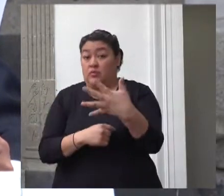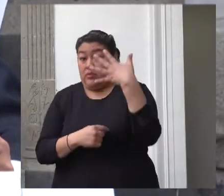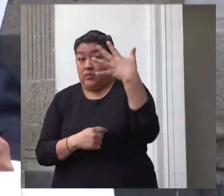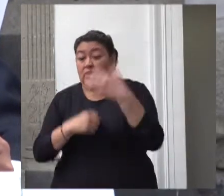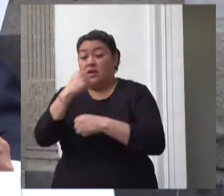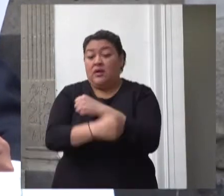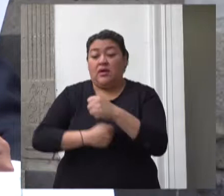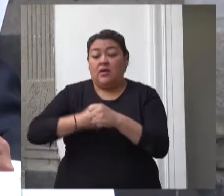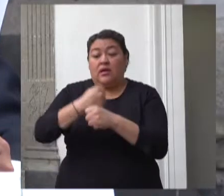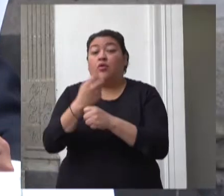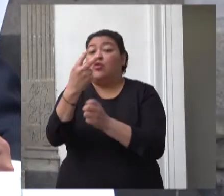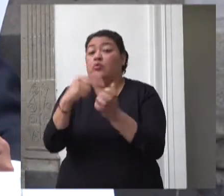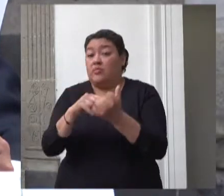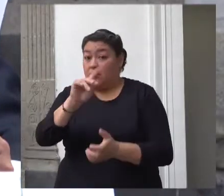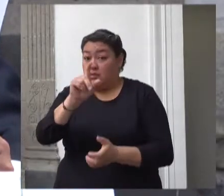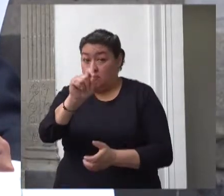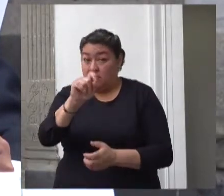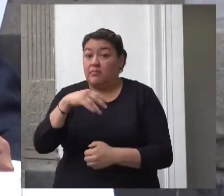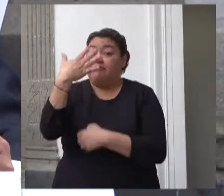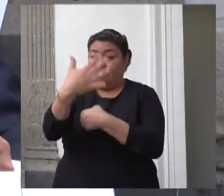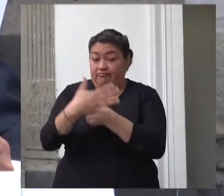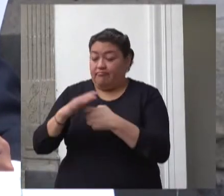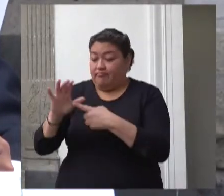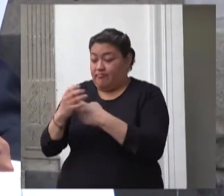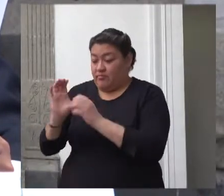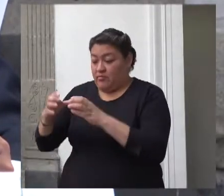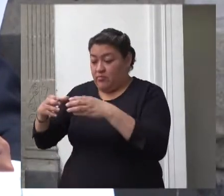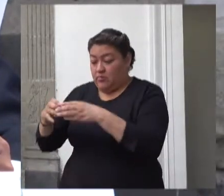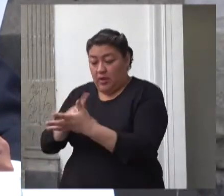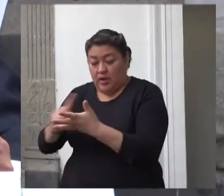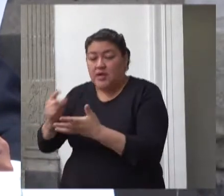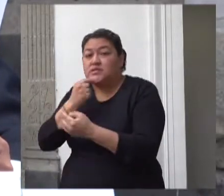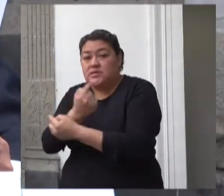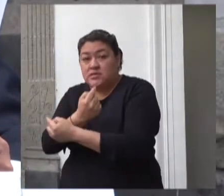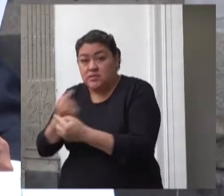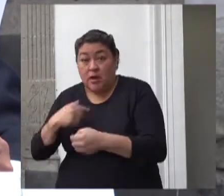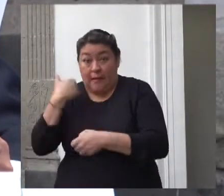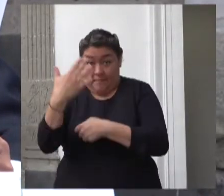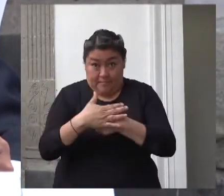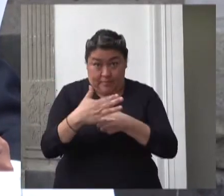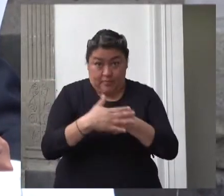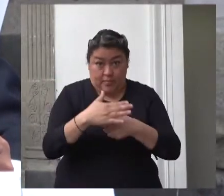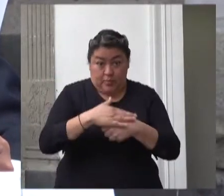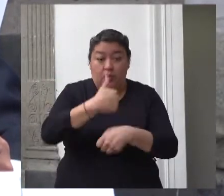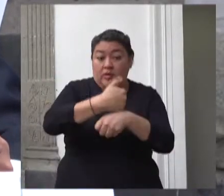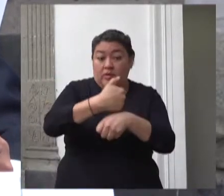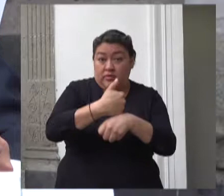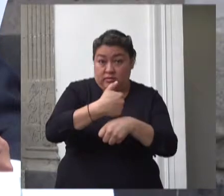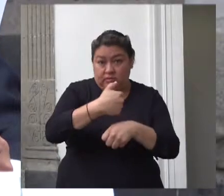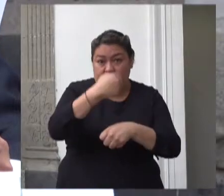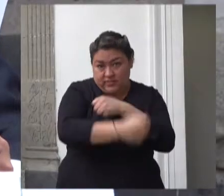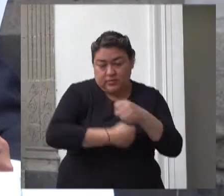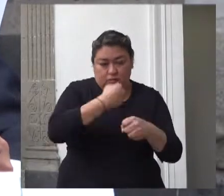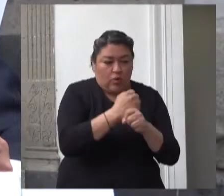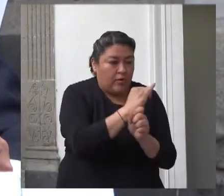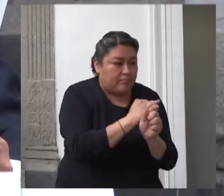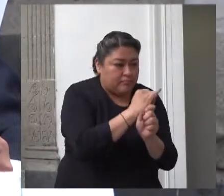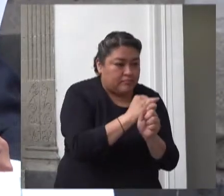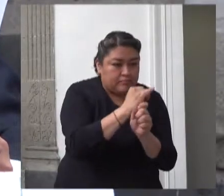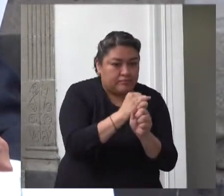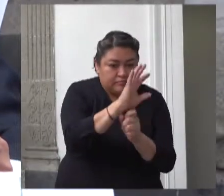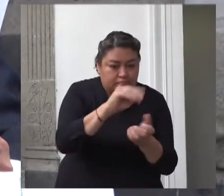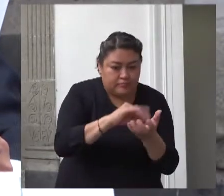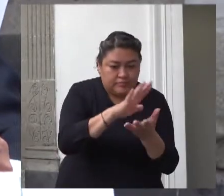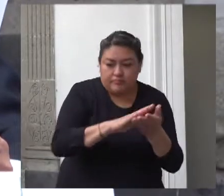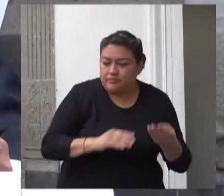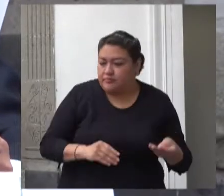rendir ante el comité de los derechos del niño su sexto informe periódico sobre el cumplimiento de la convención